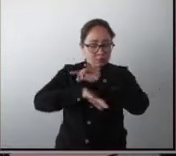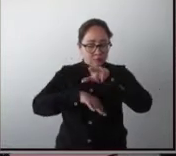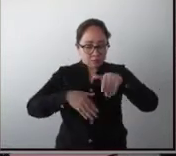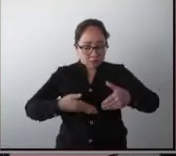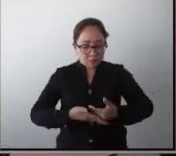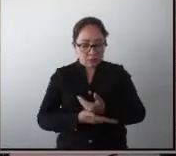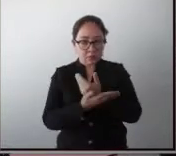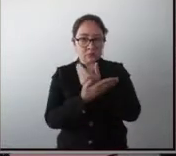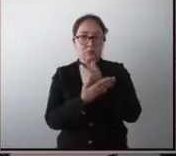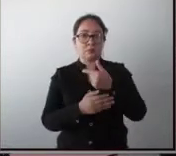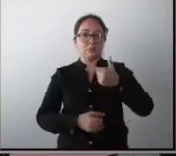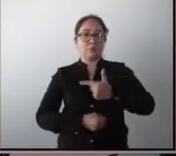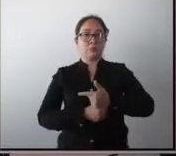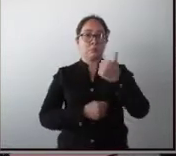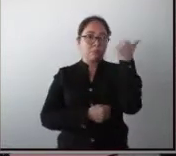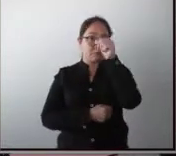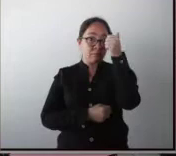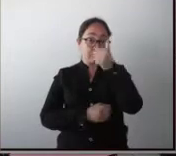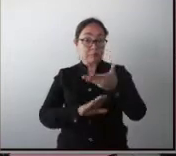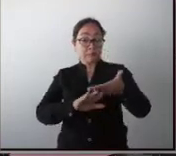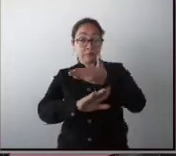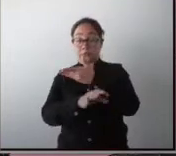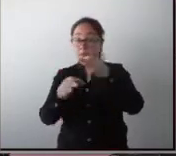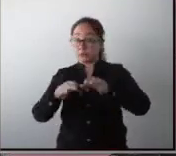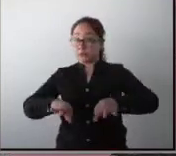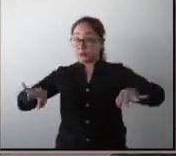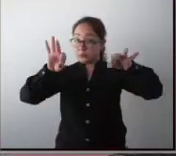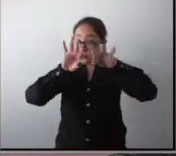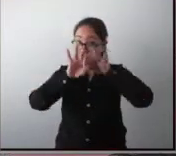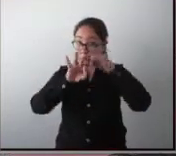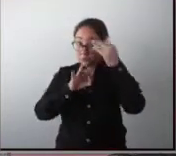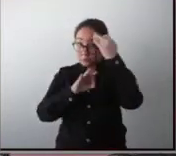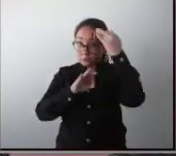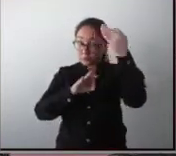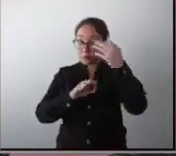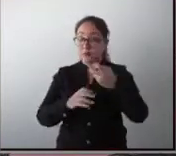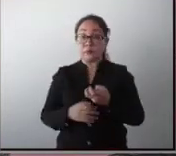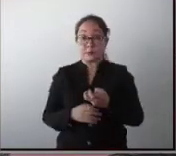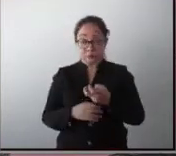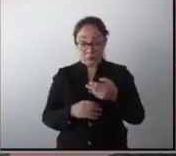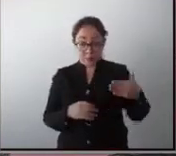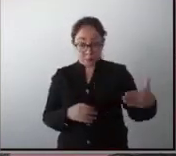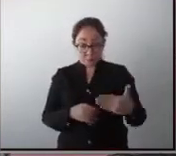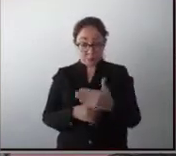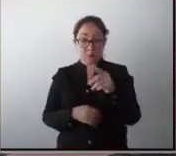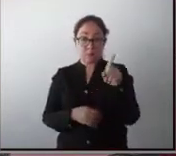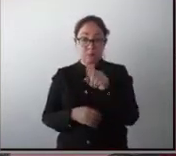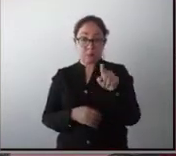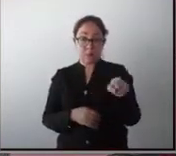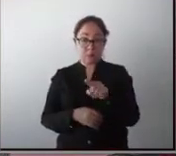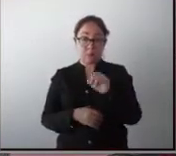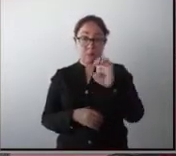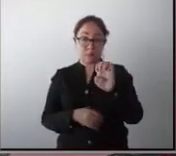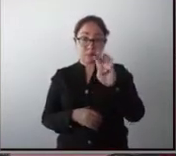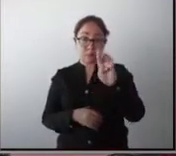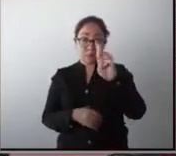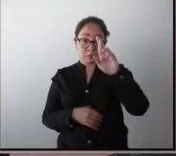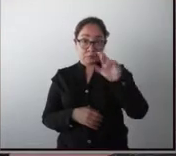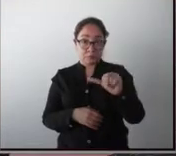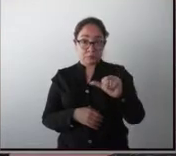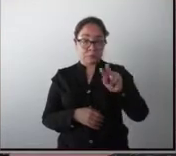embrionario es fundamental. Y el pez cebra ha resultado una especie muy